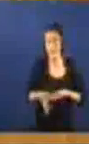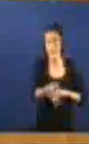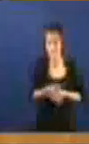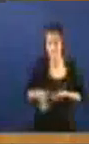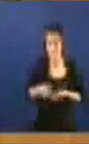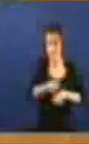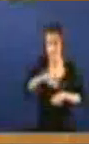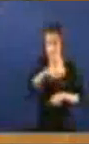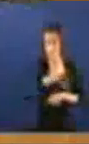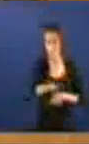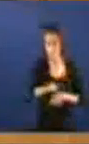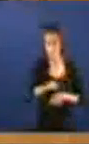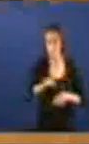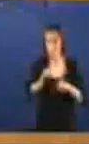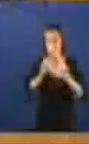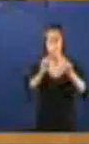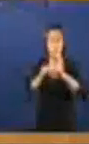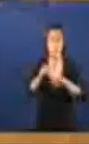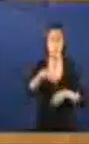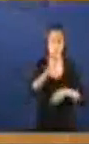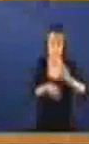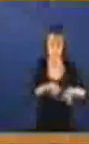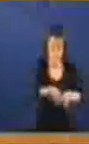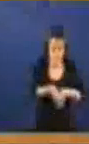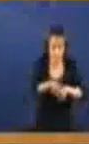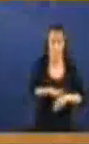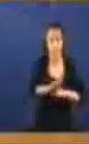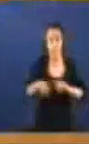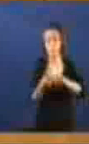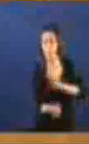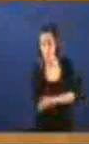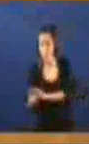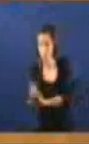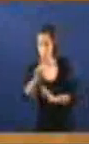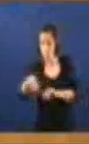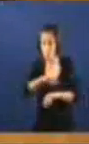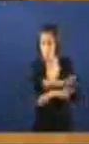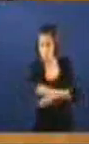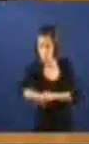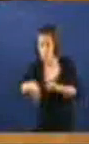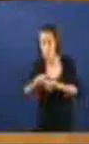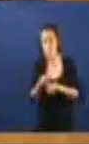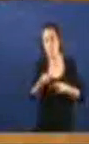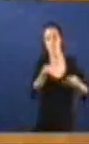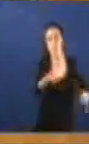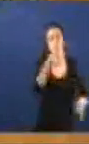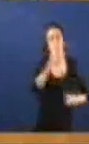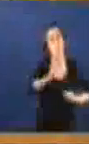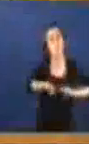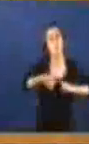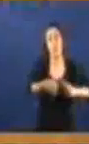Sementes para Naturalmente Para poder sementar Logo corretar E alimentar a súa familia Eleva únicamente